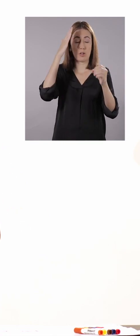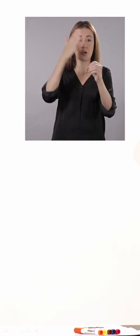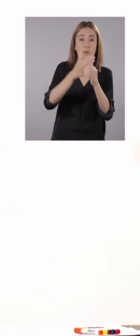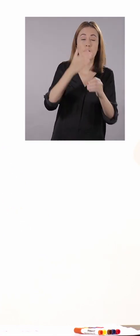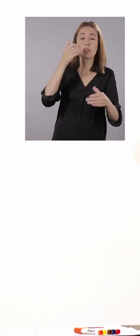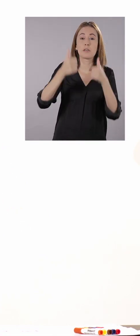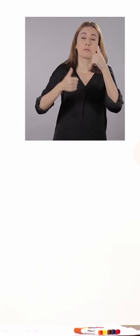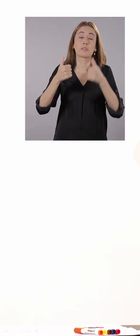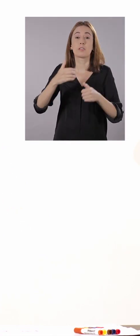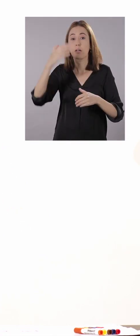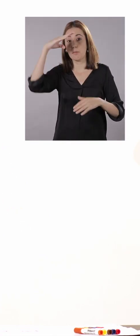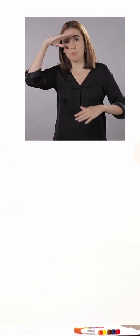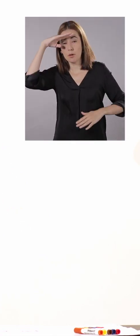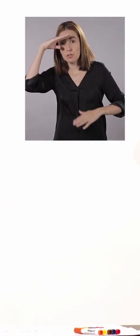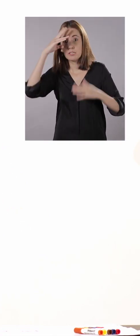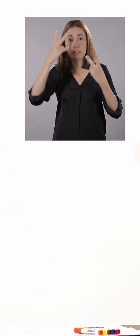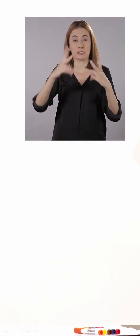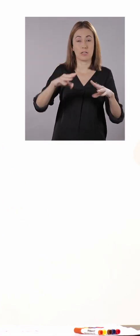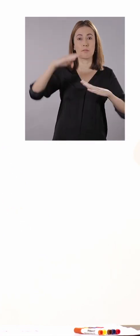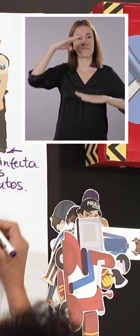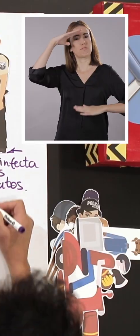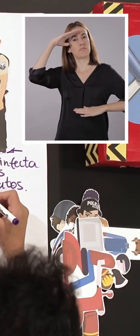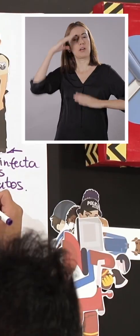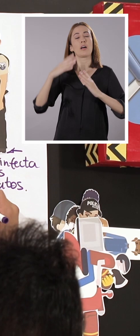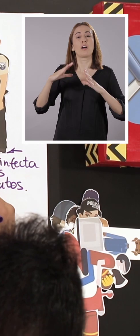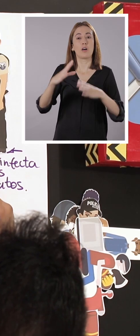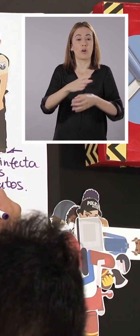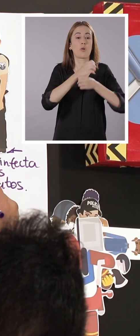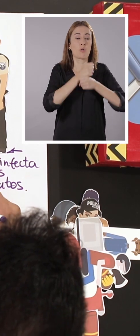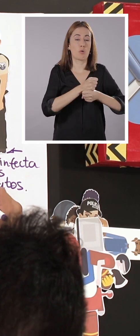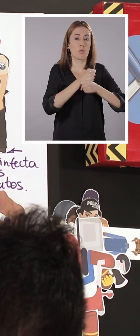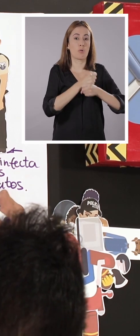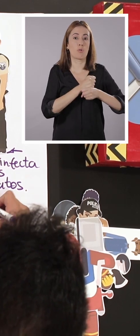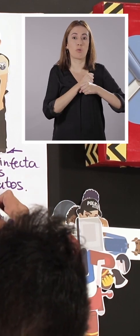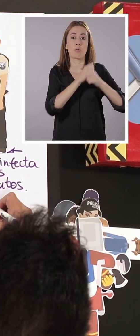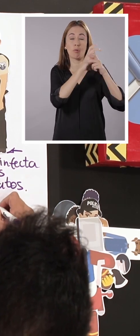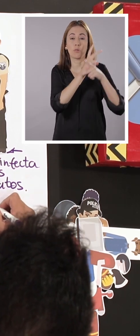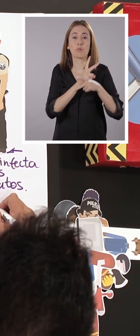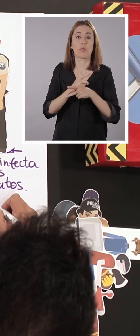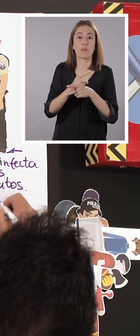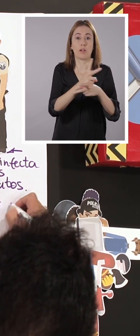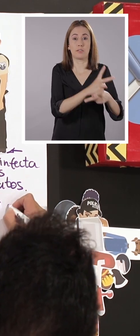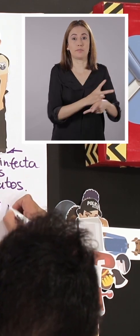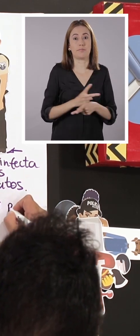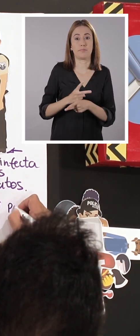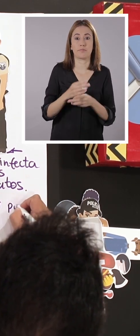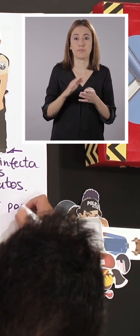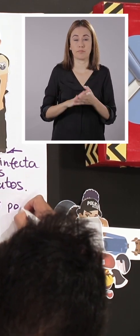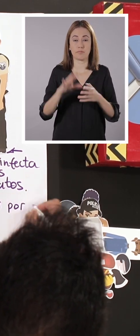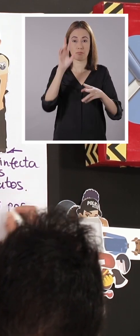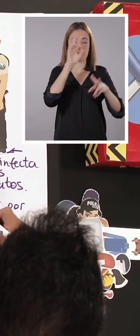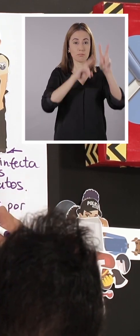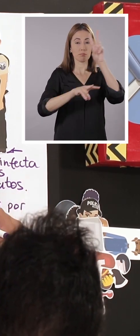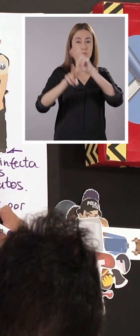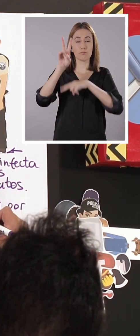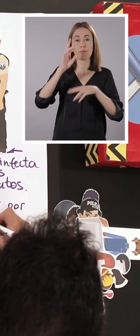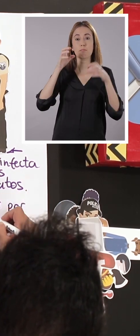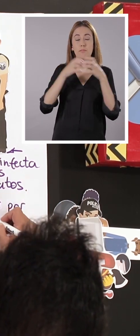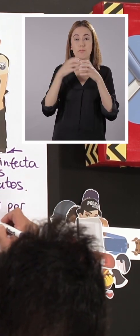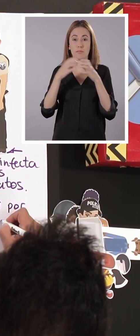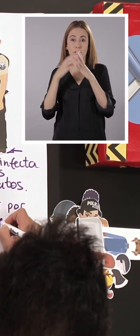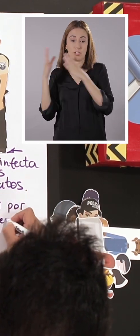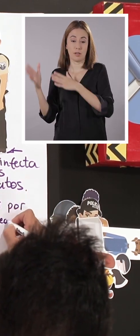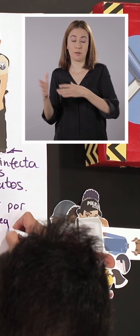policía es preocuparse y velar por la seguridad, ¿no es cierto? Entonces, también podemos poner velar por la